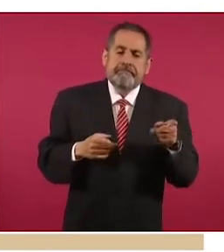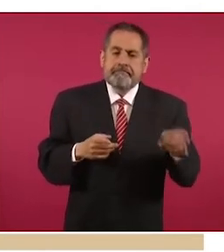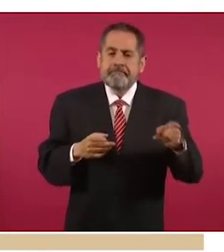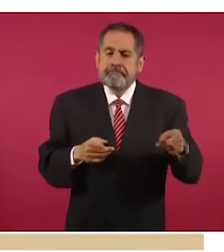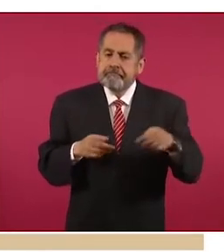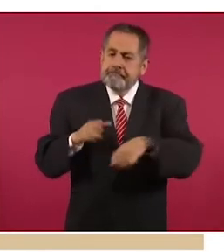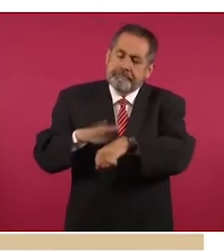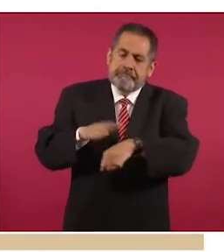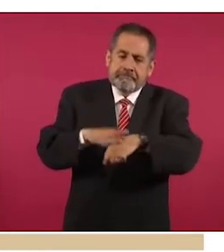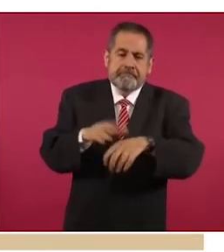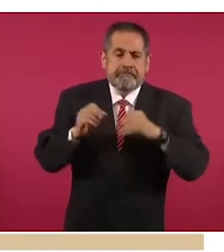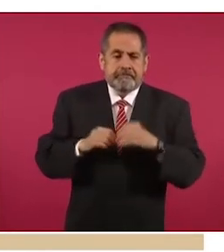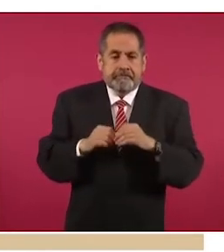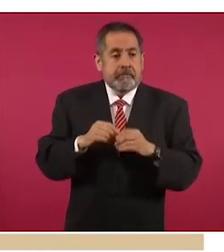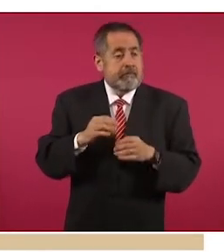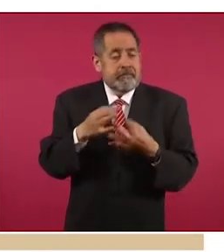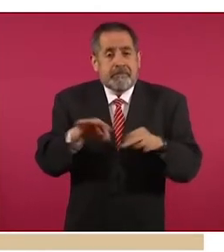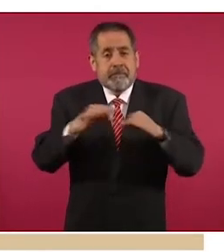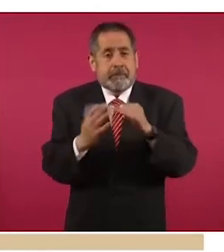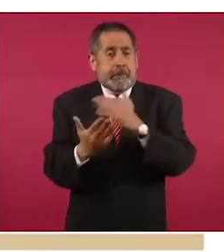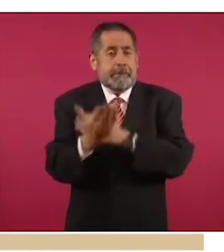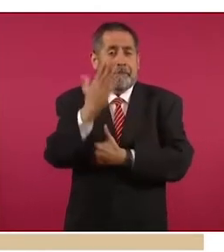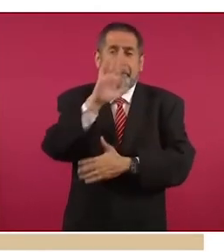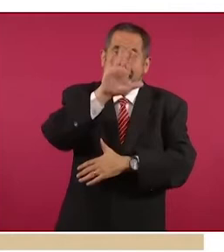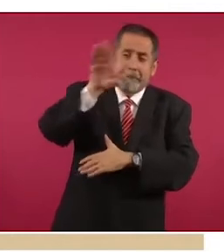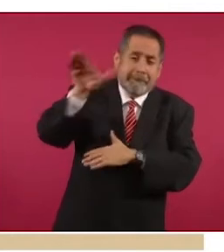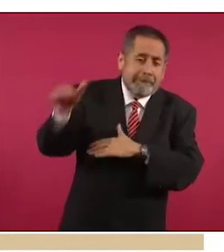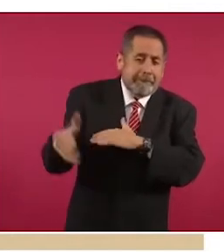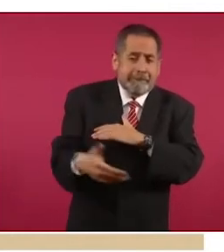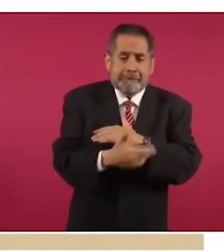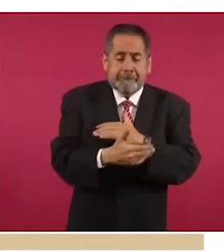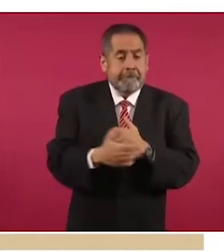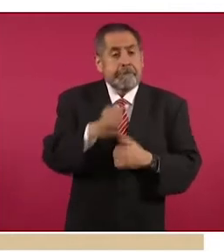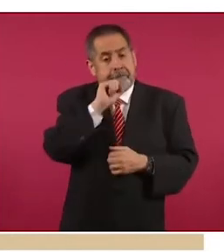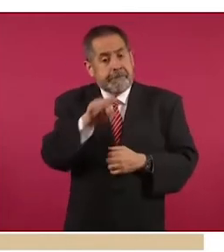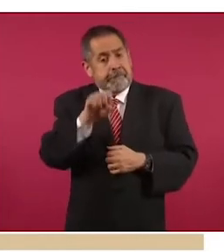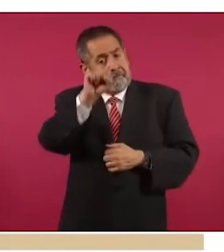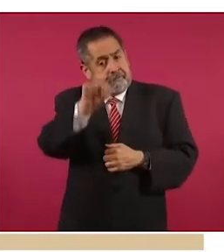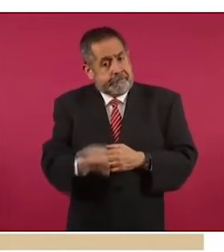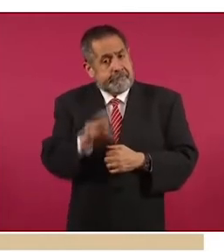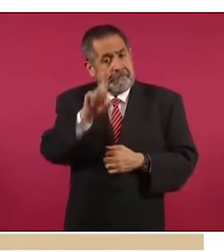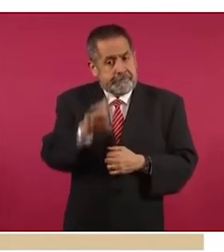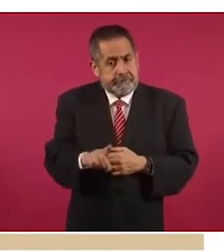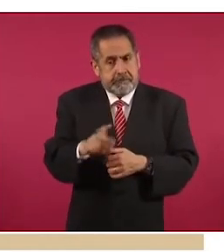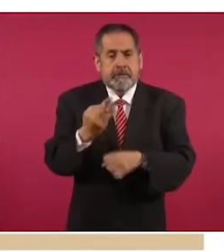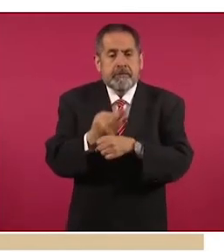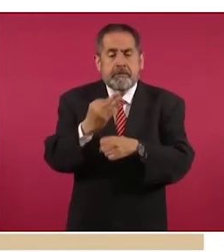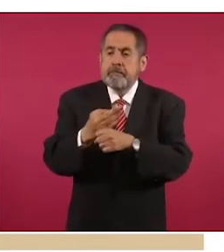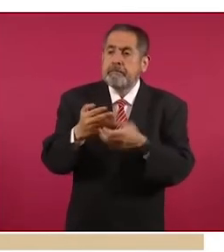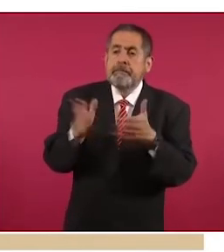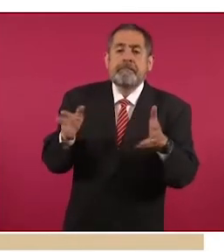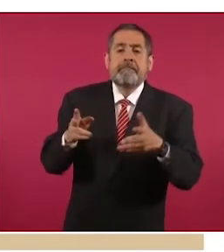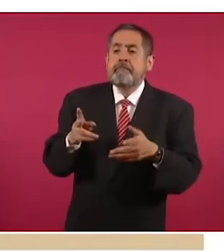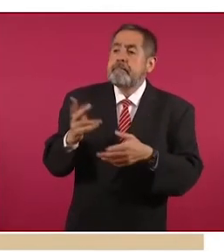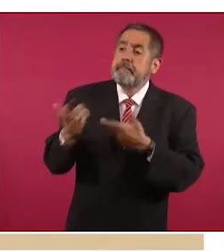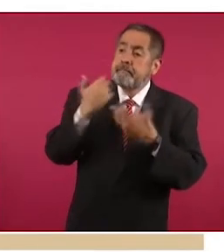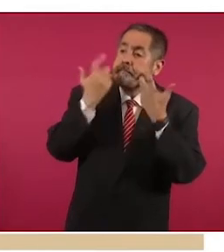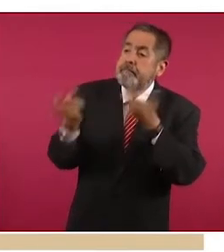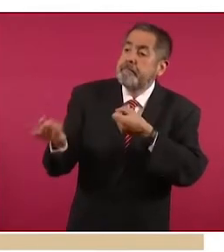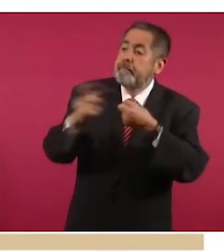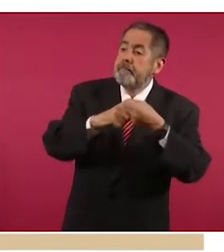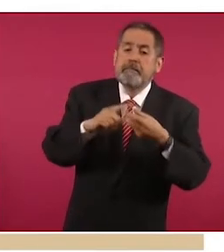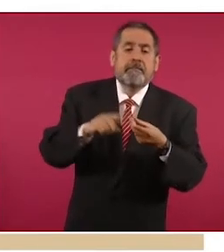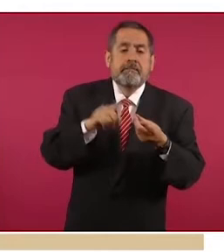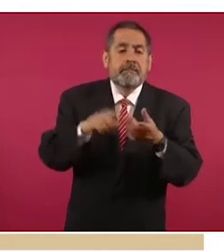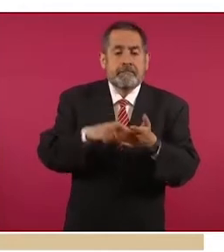la noche y los fines de semana. Son vacantes que se están abriendo para laborar en